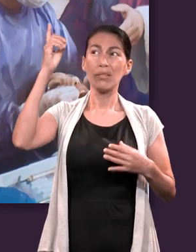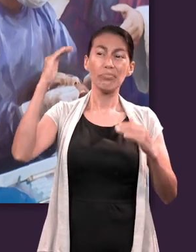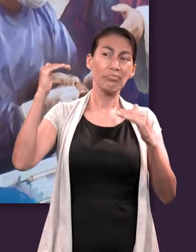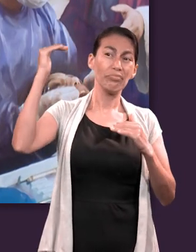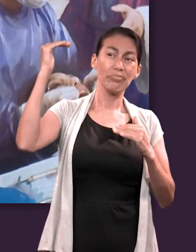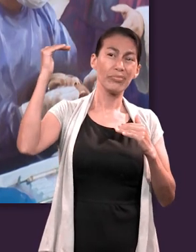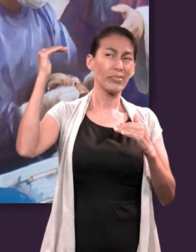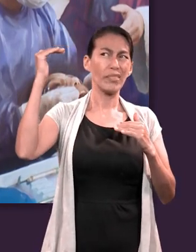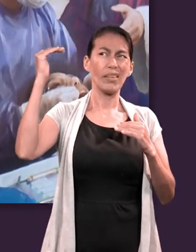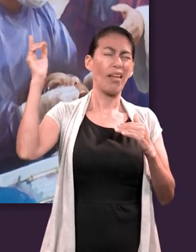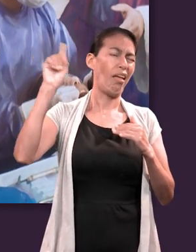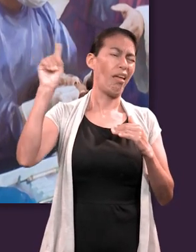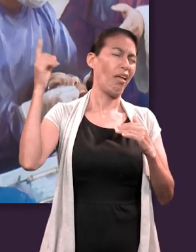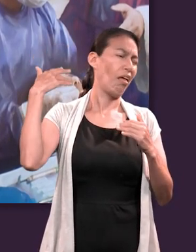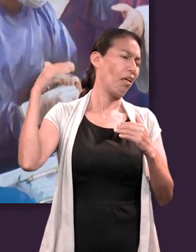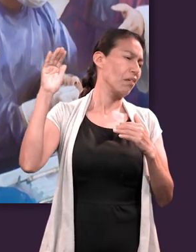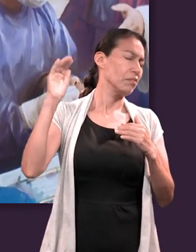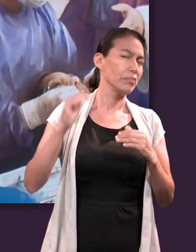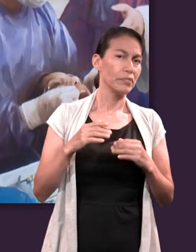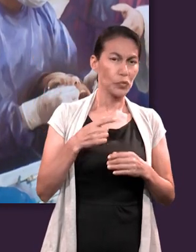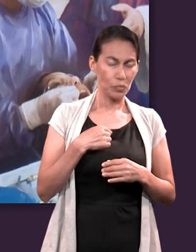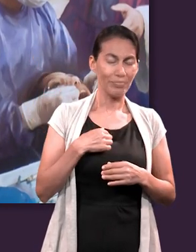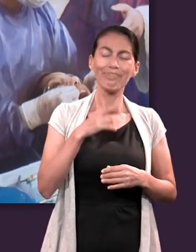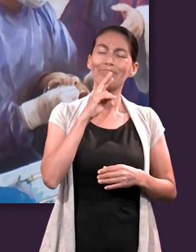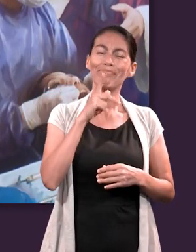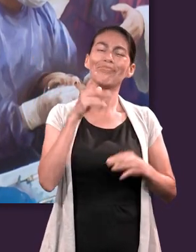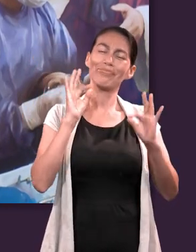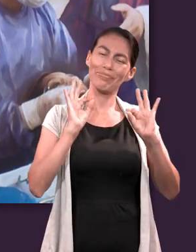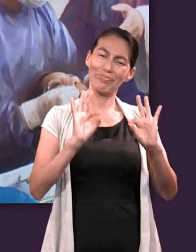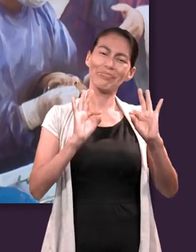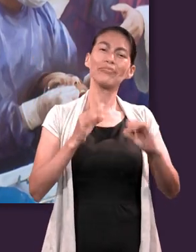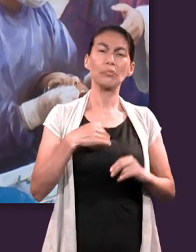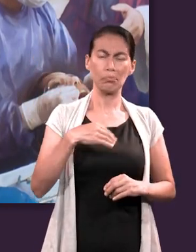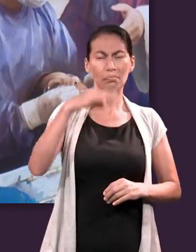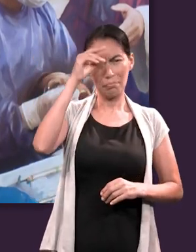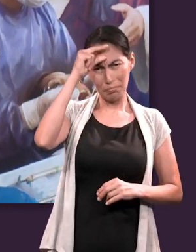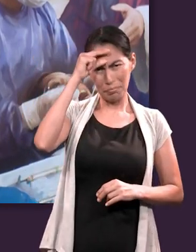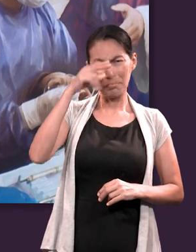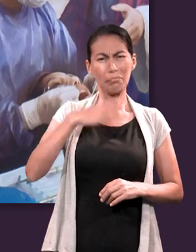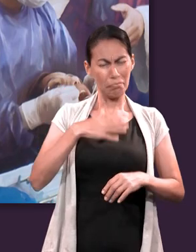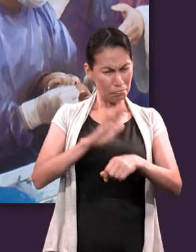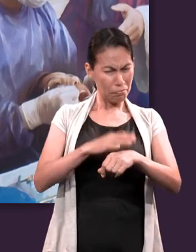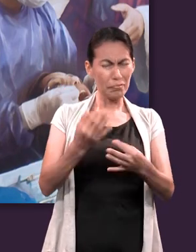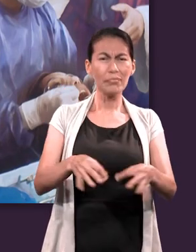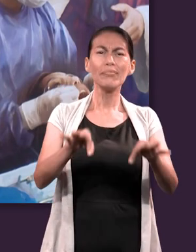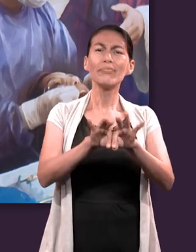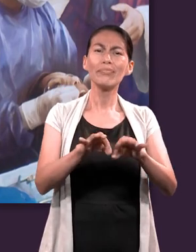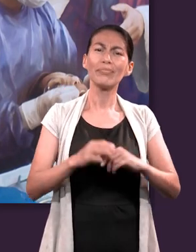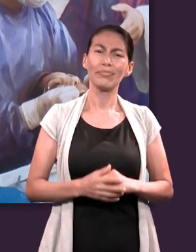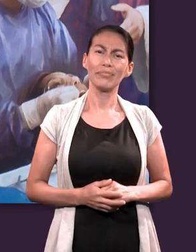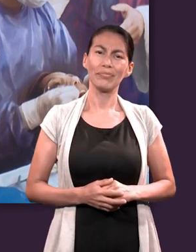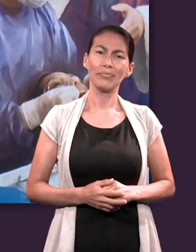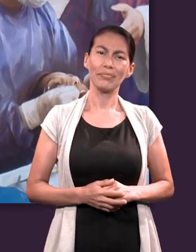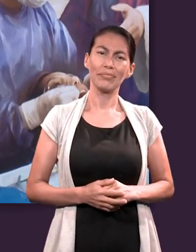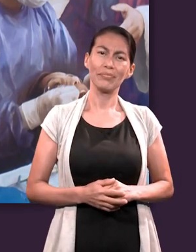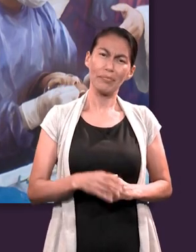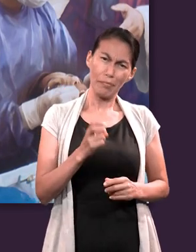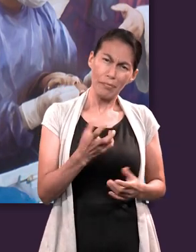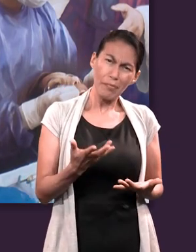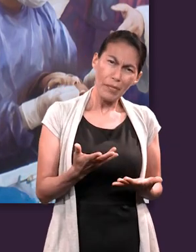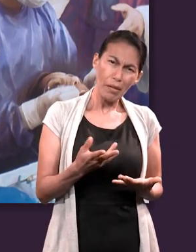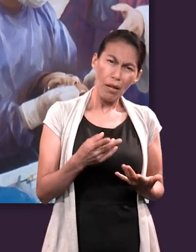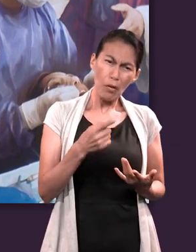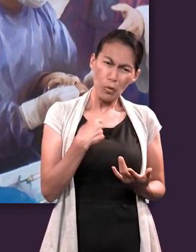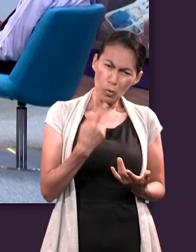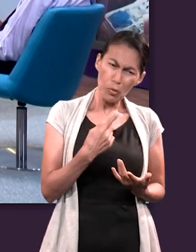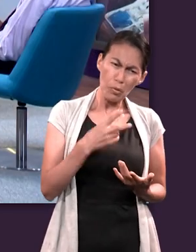nuestra lógica humana, que muchas veces va opuesta a la lógica divina, es más importante. Tenemos más la razón